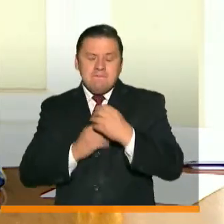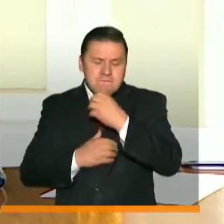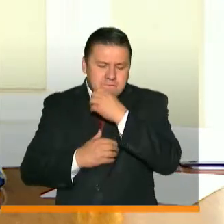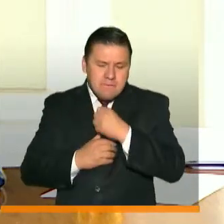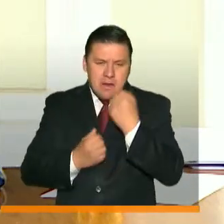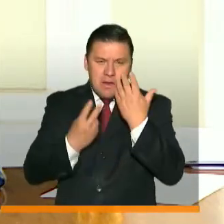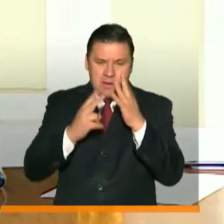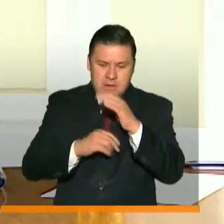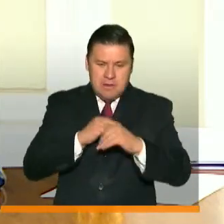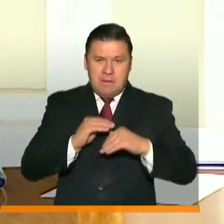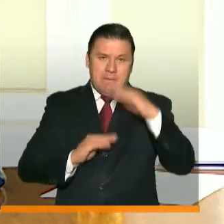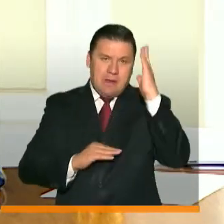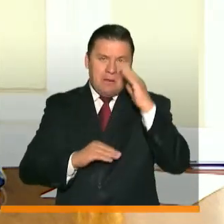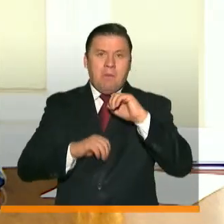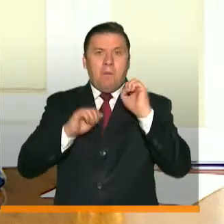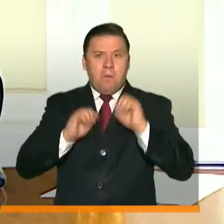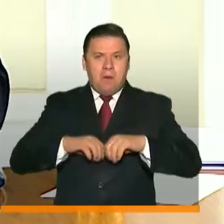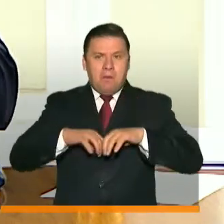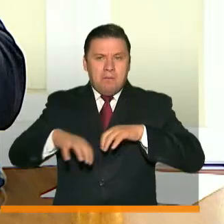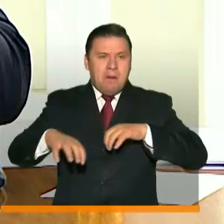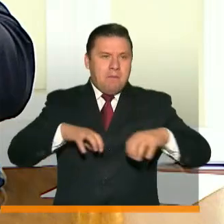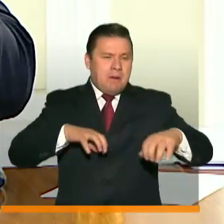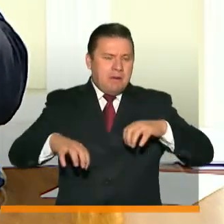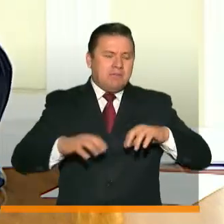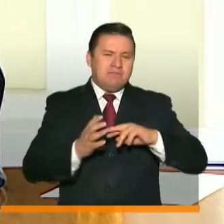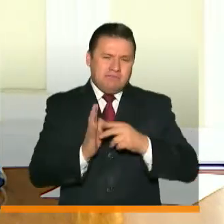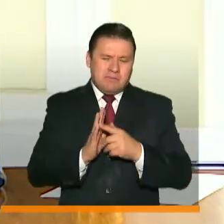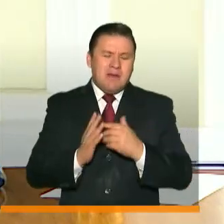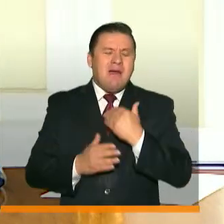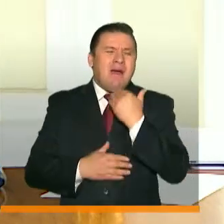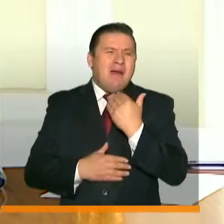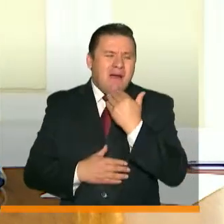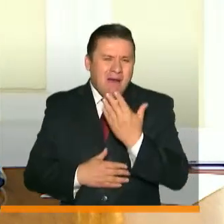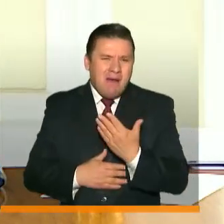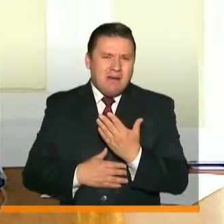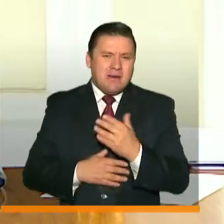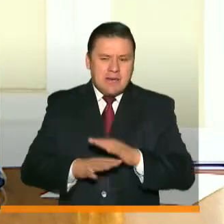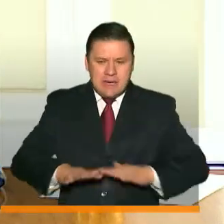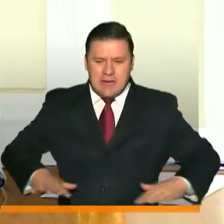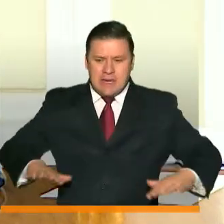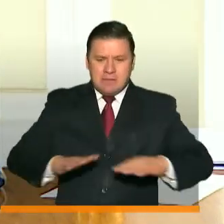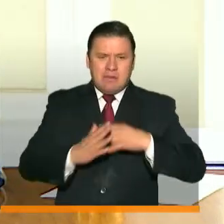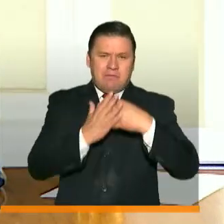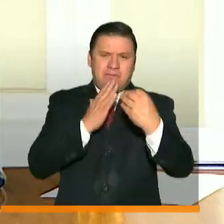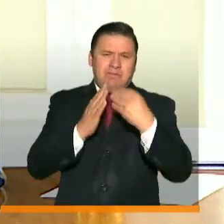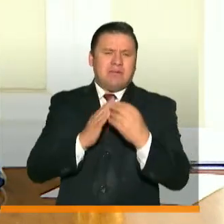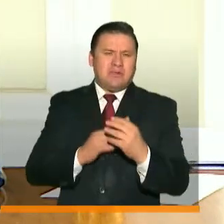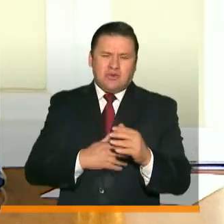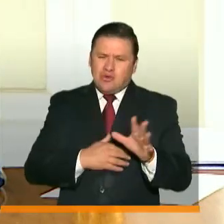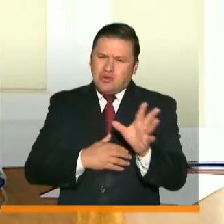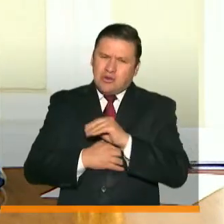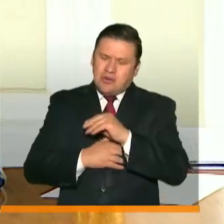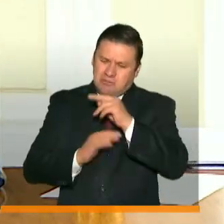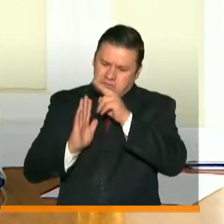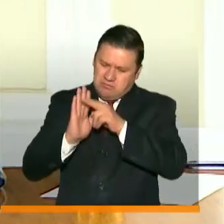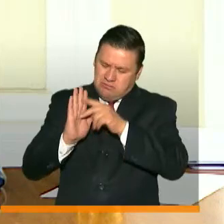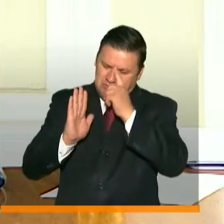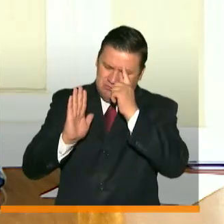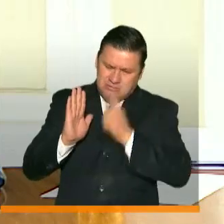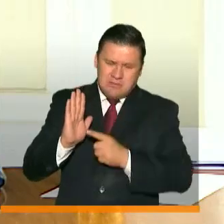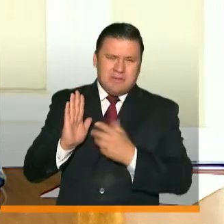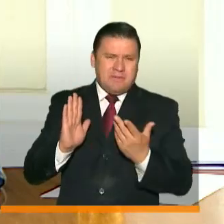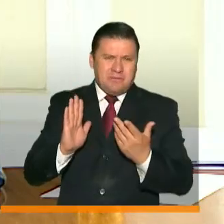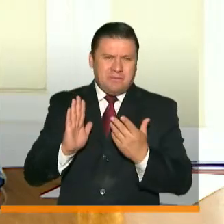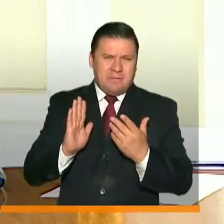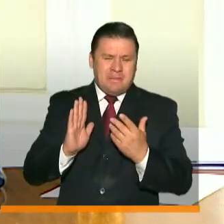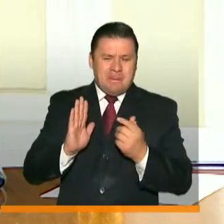mayores de 70 años poder tener algo de espacio exterior, con todas las precauciones, con